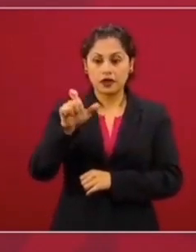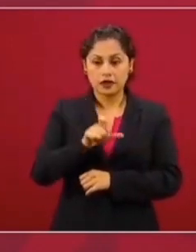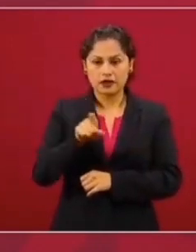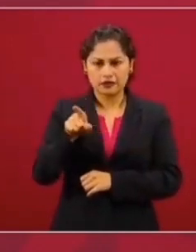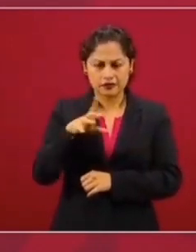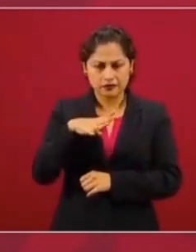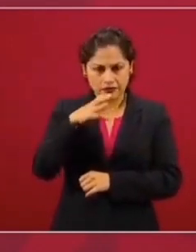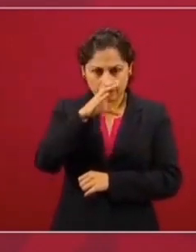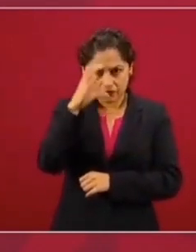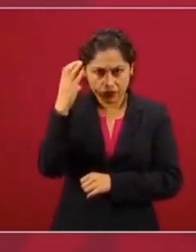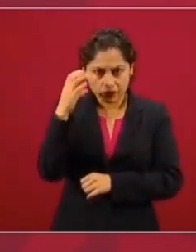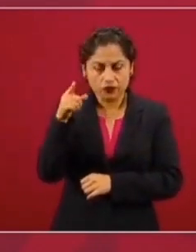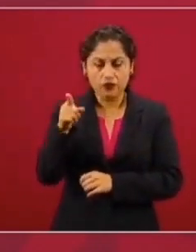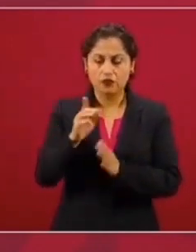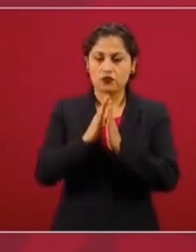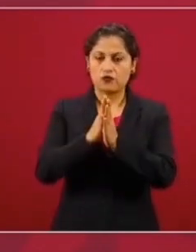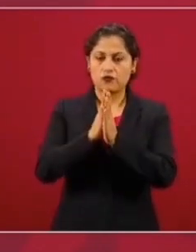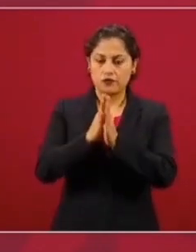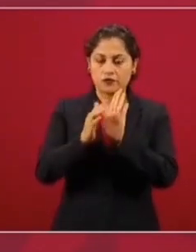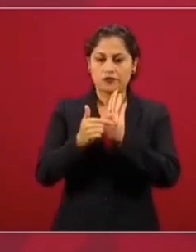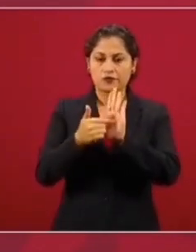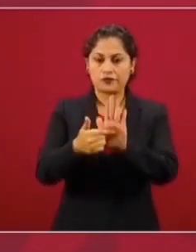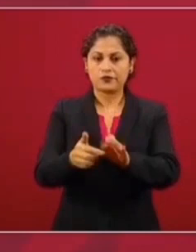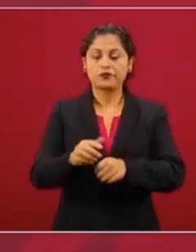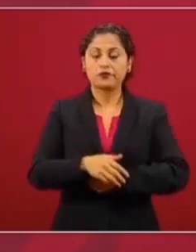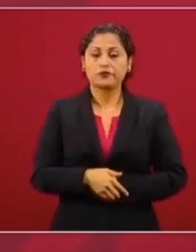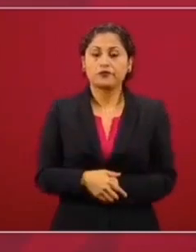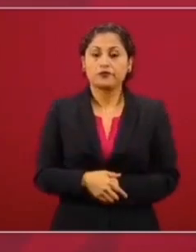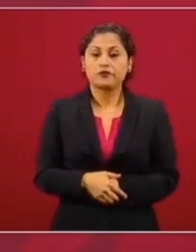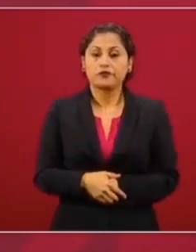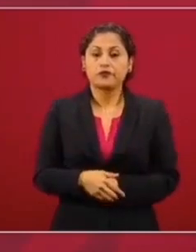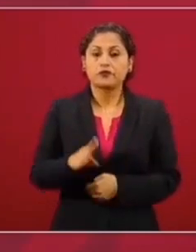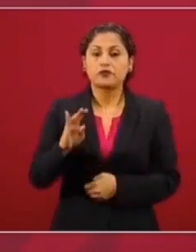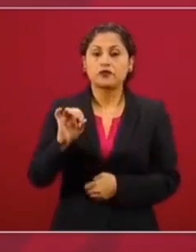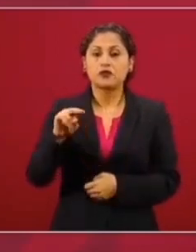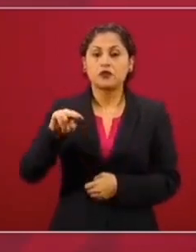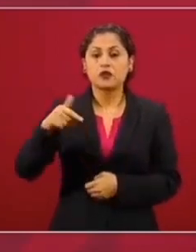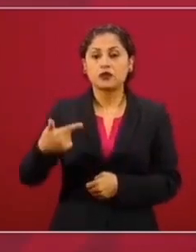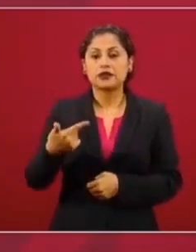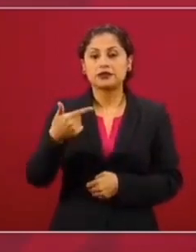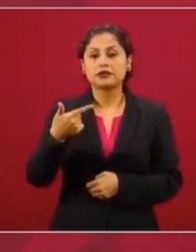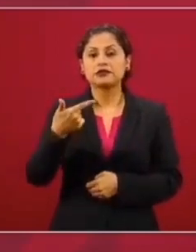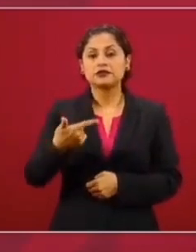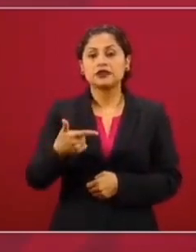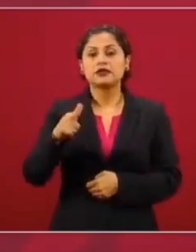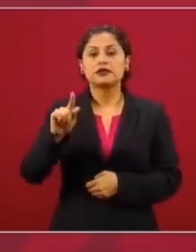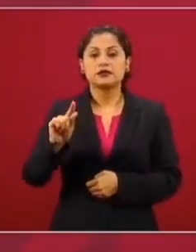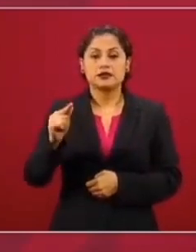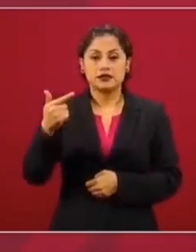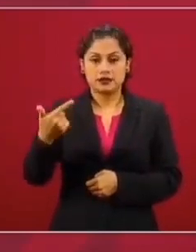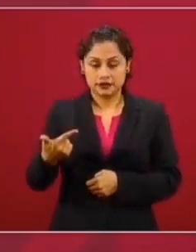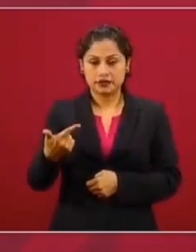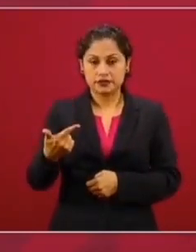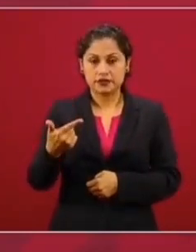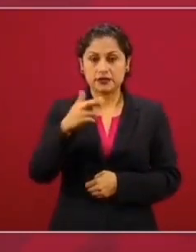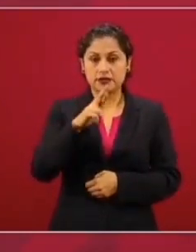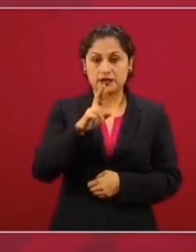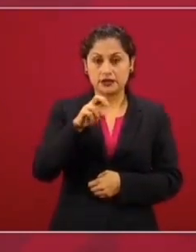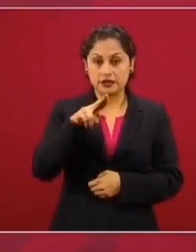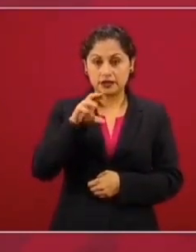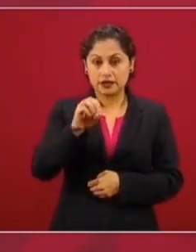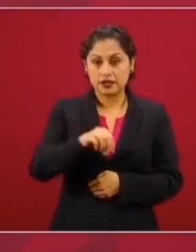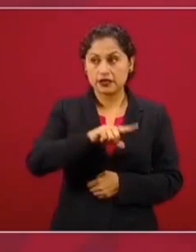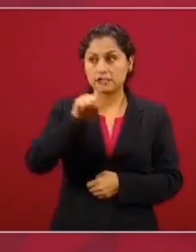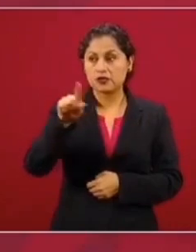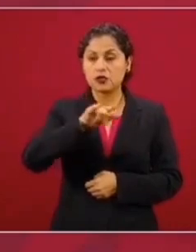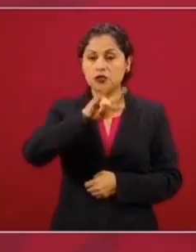la foto, por favor, es un Boeing 767, voló de Reno a Memphis y